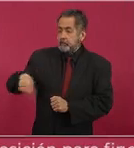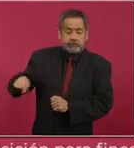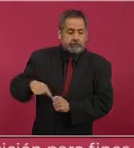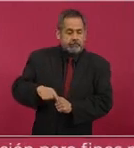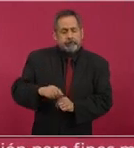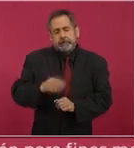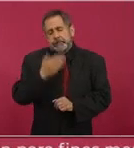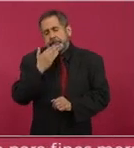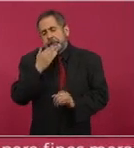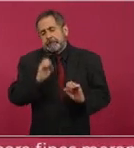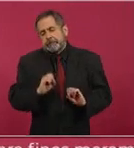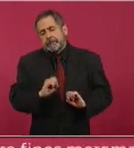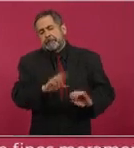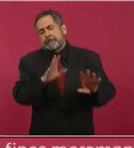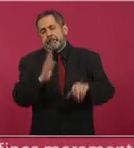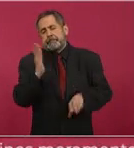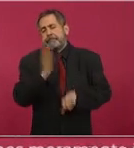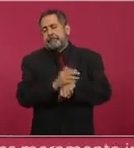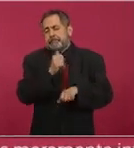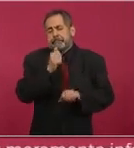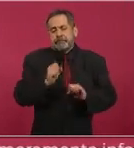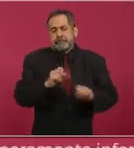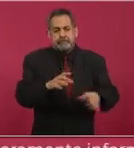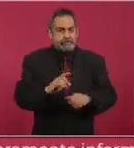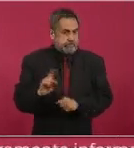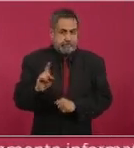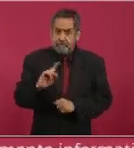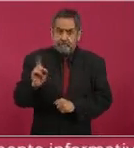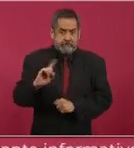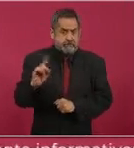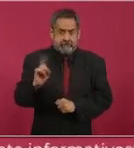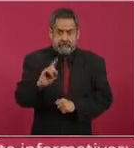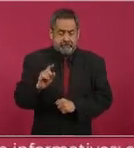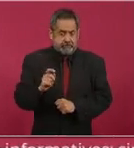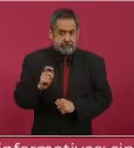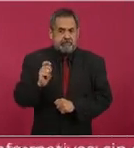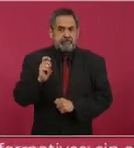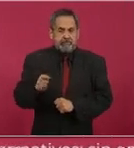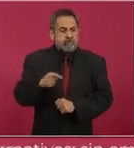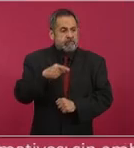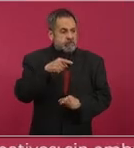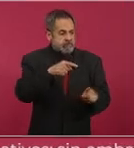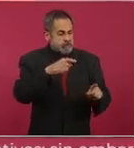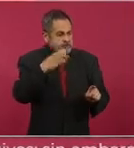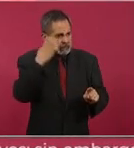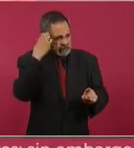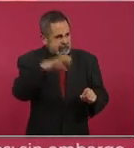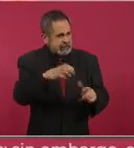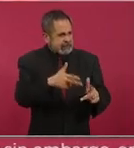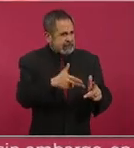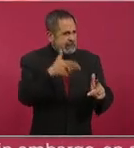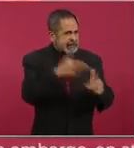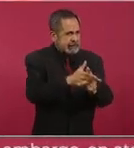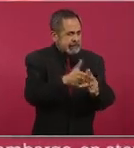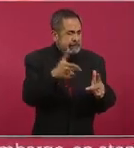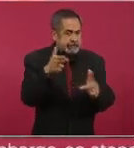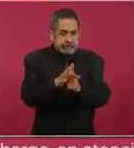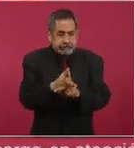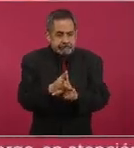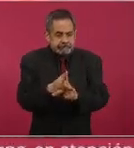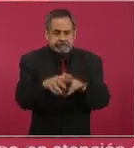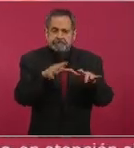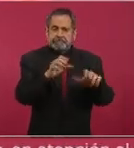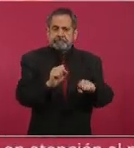que en todos los crímenes se pueda castigar